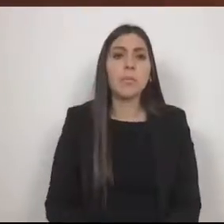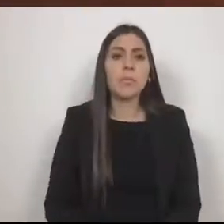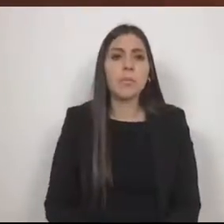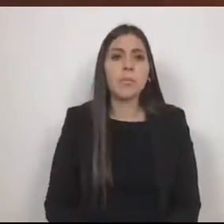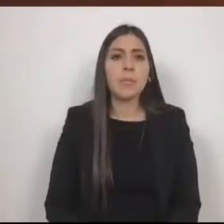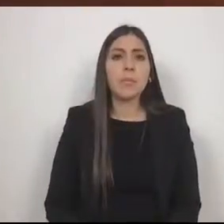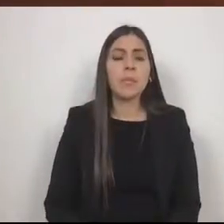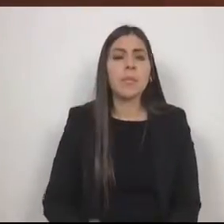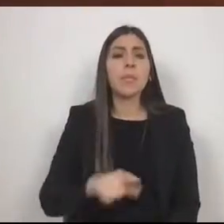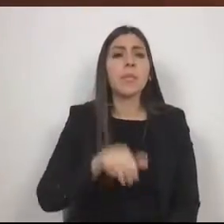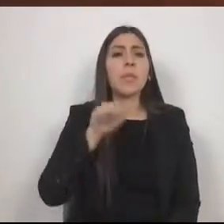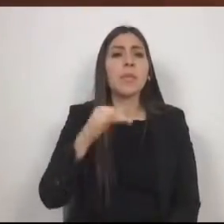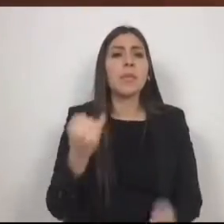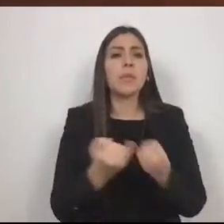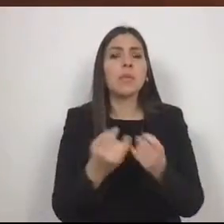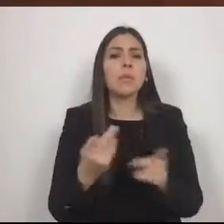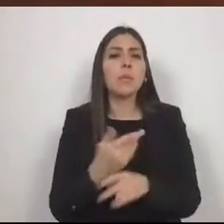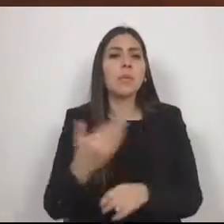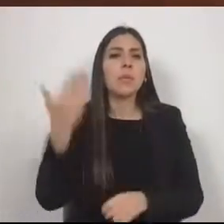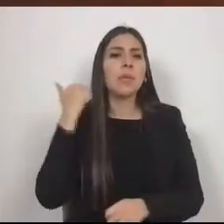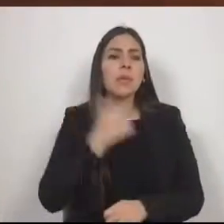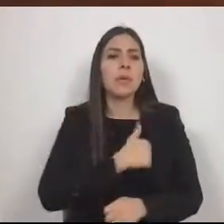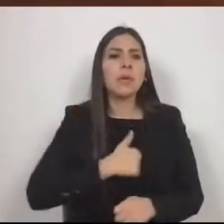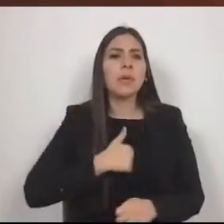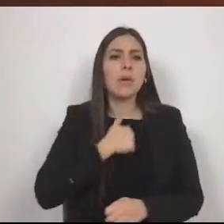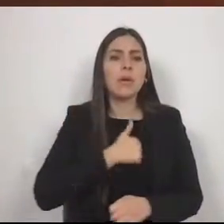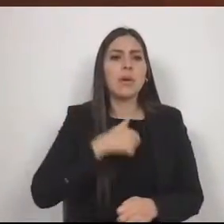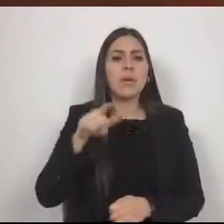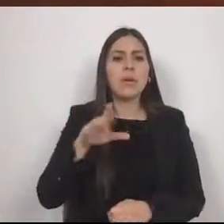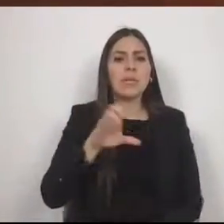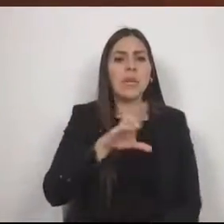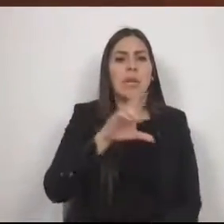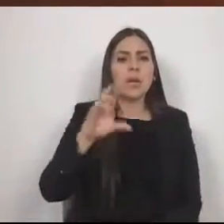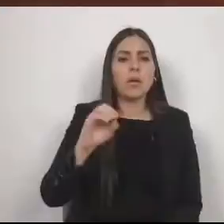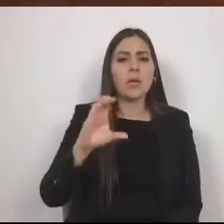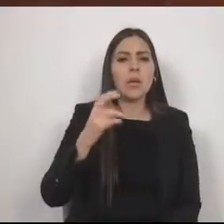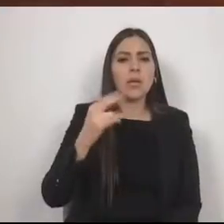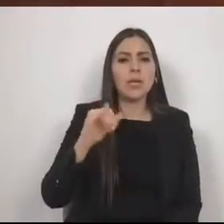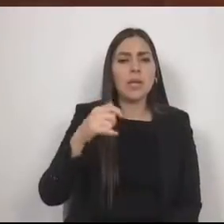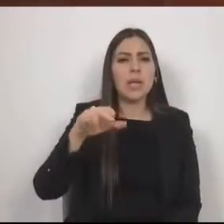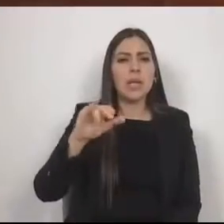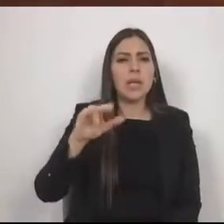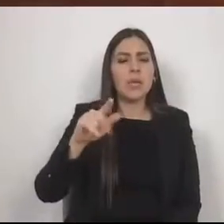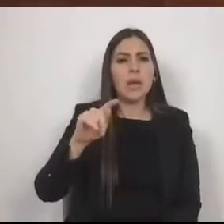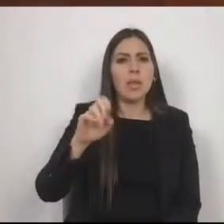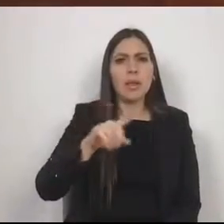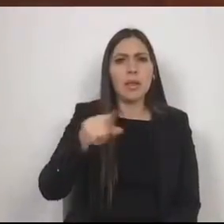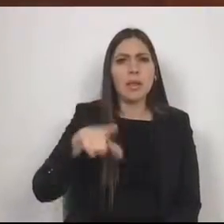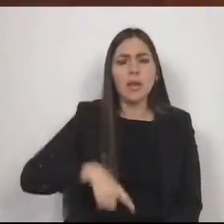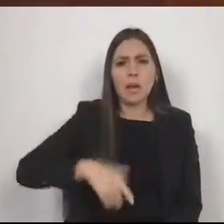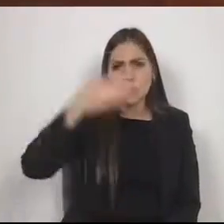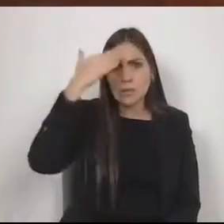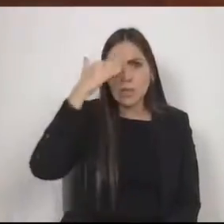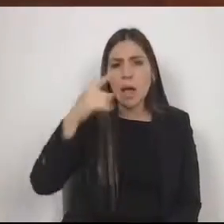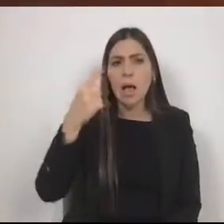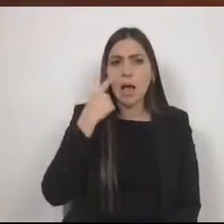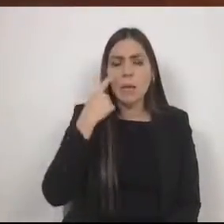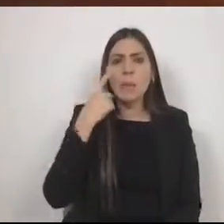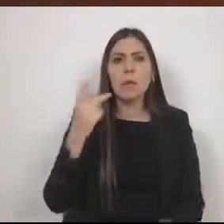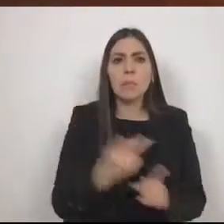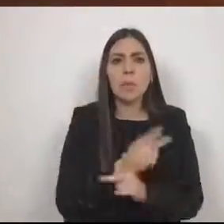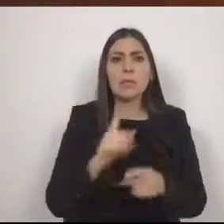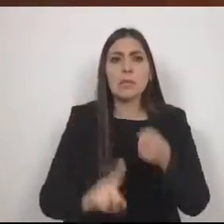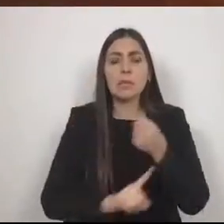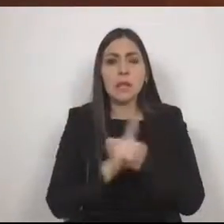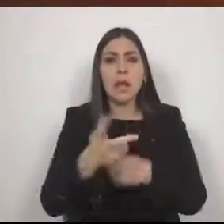desafortunadamente con el Cerro del Chiquihuite, cuando muchas autoridades sabían de lo que estaba pasando y del riesgo que se tenía,